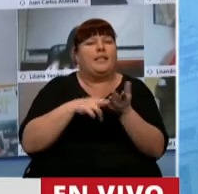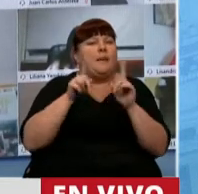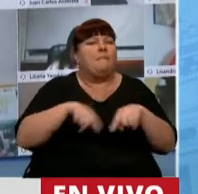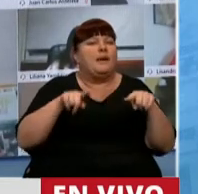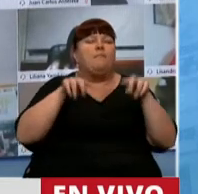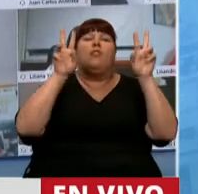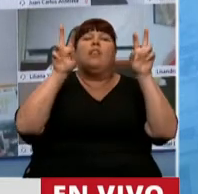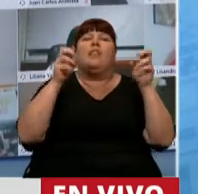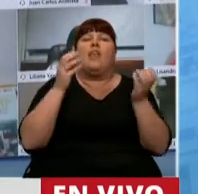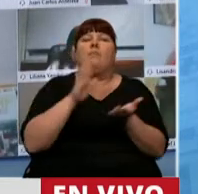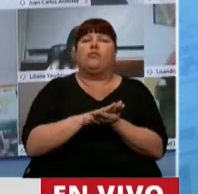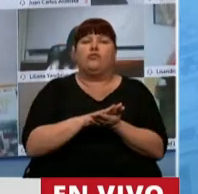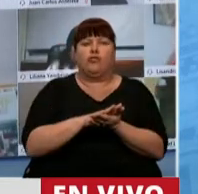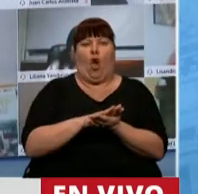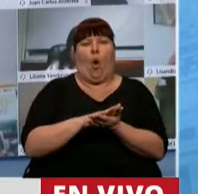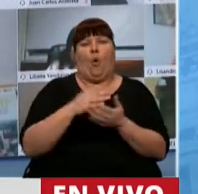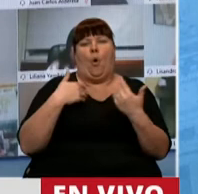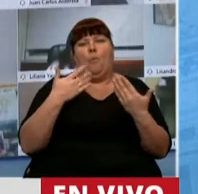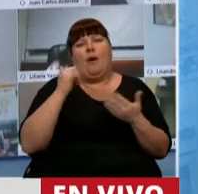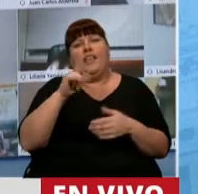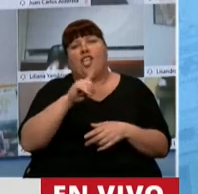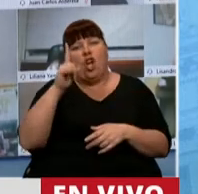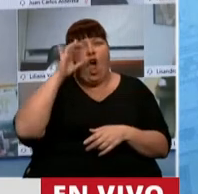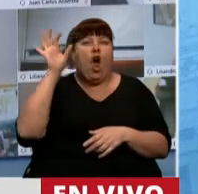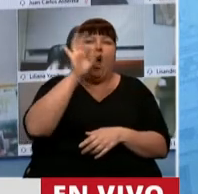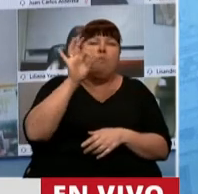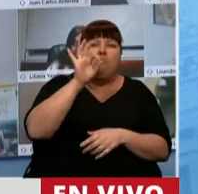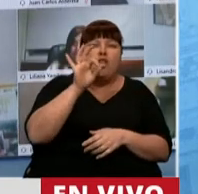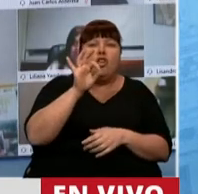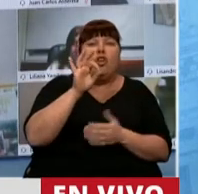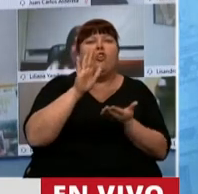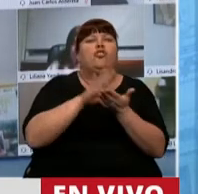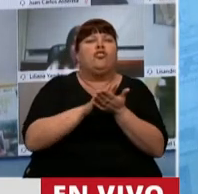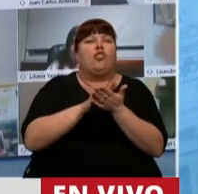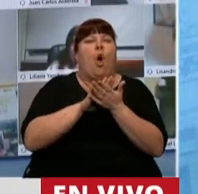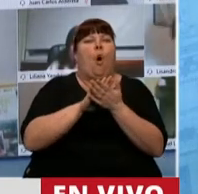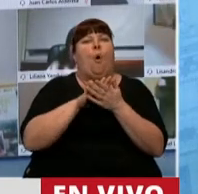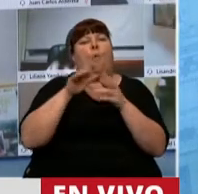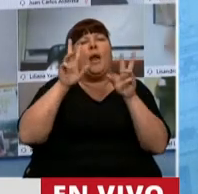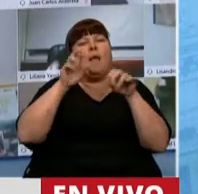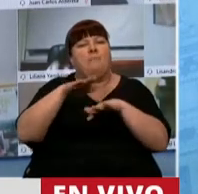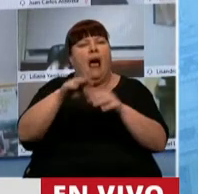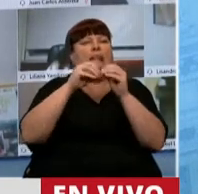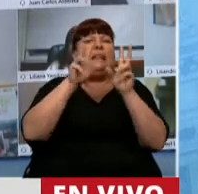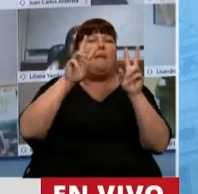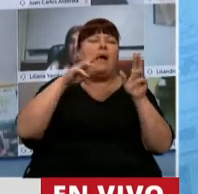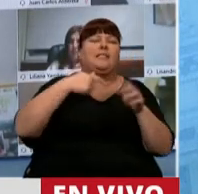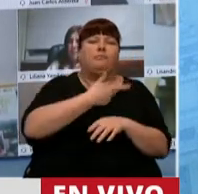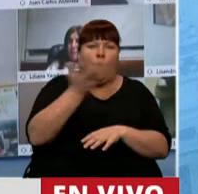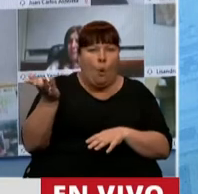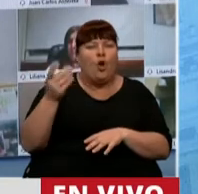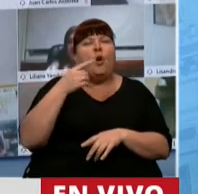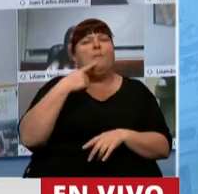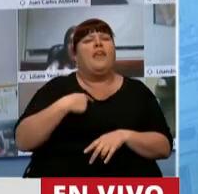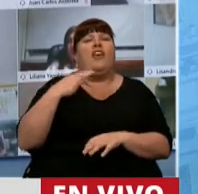veces respecto de nuestra posibilidad o no de opinar, respecto de la marcha de los asuntos públicos, se nos ha dicho